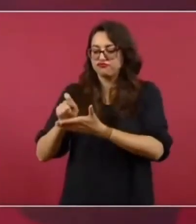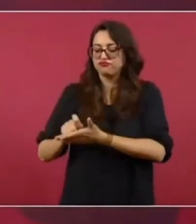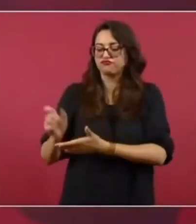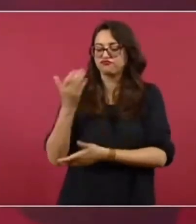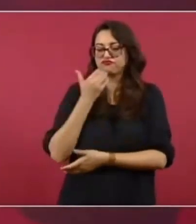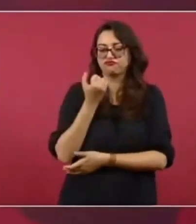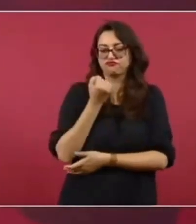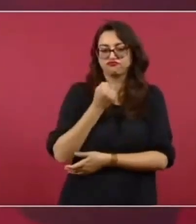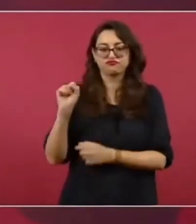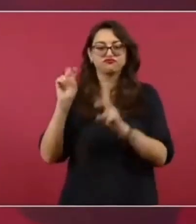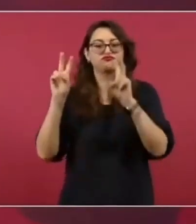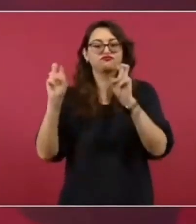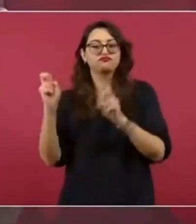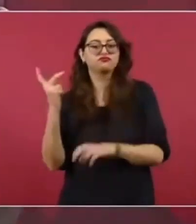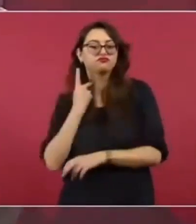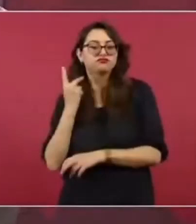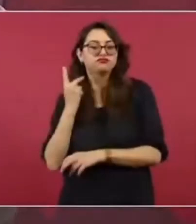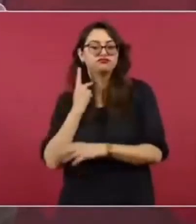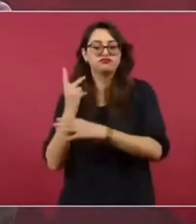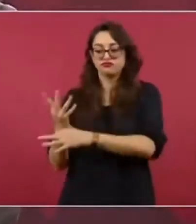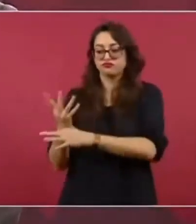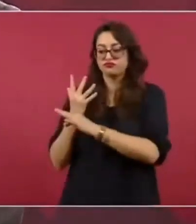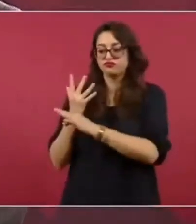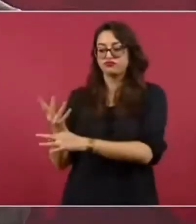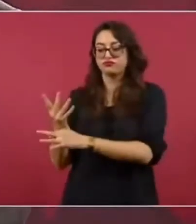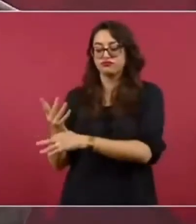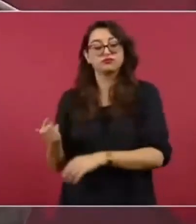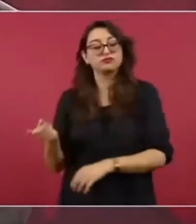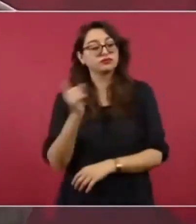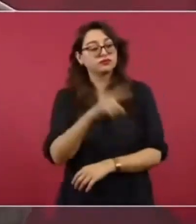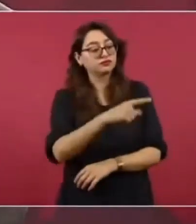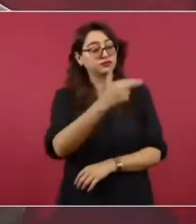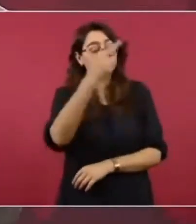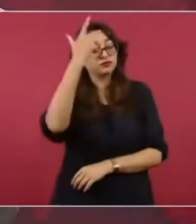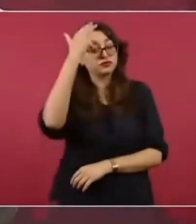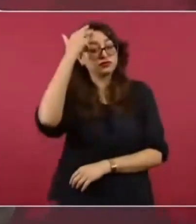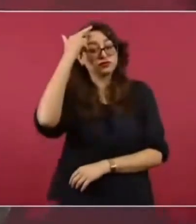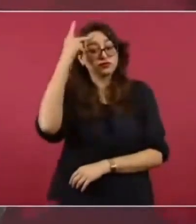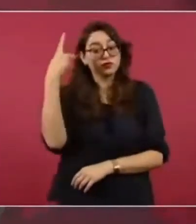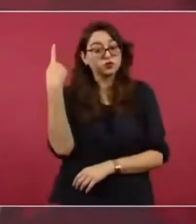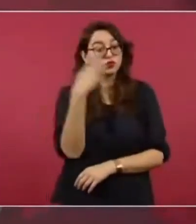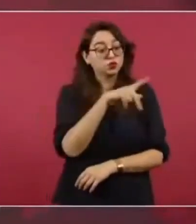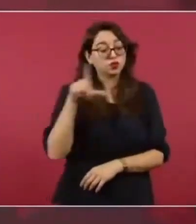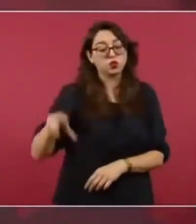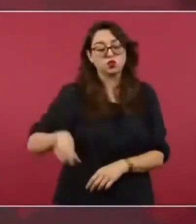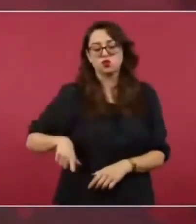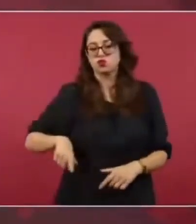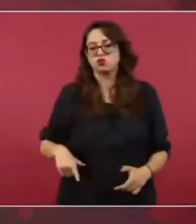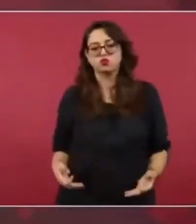de ahí retoma Vargas Llosa